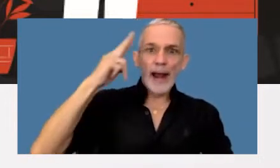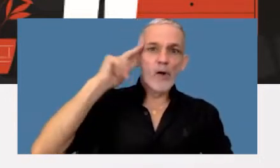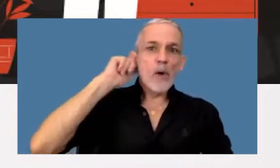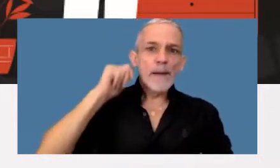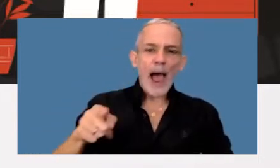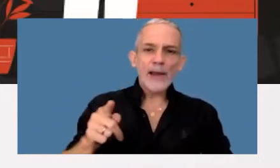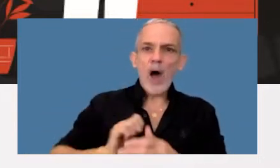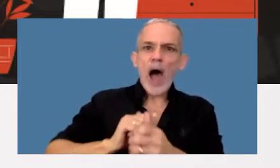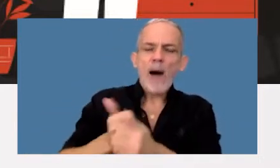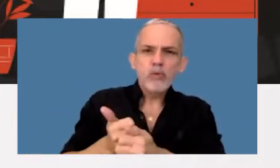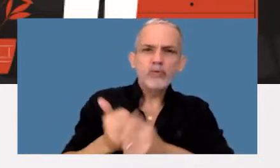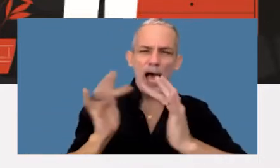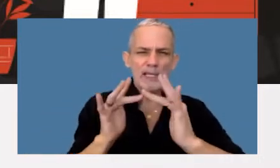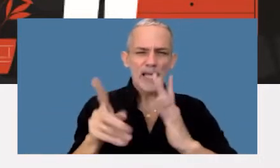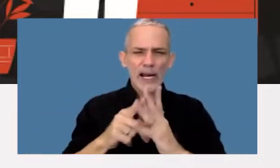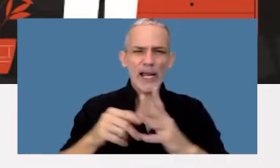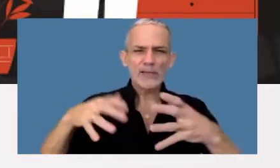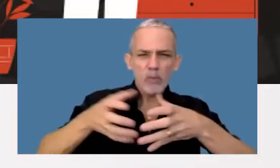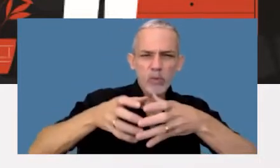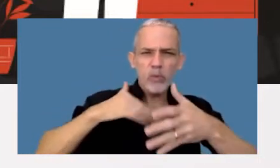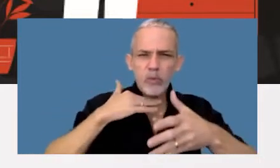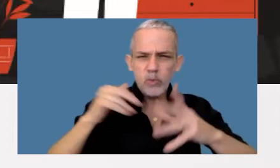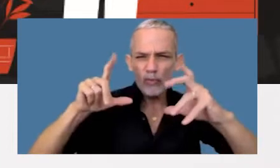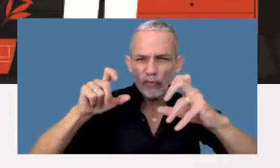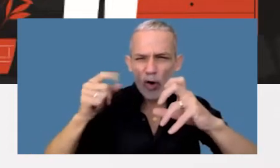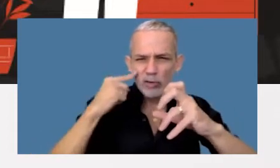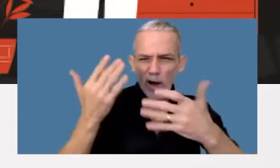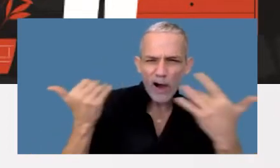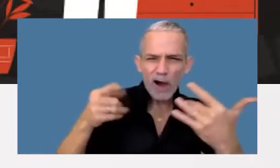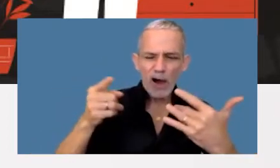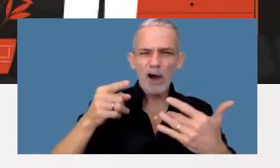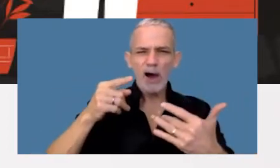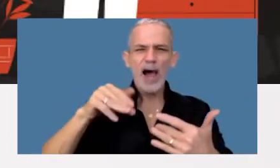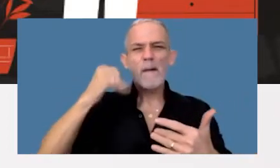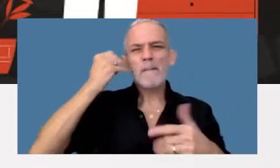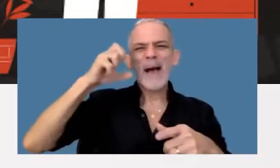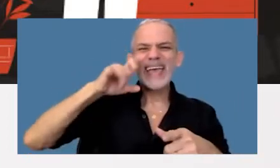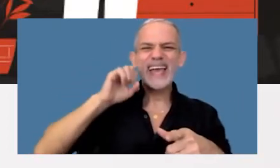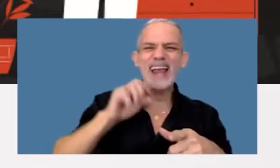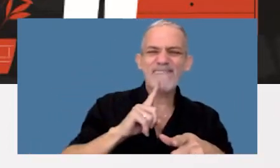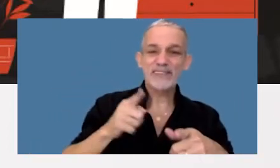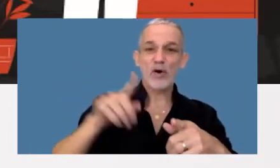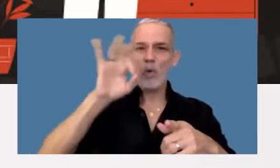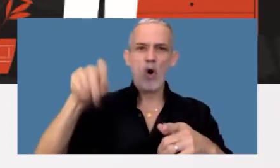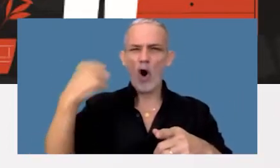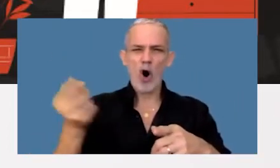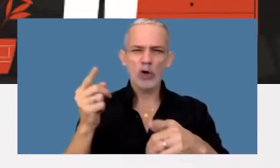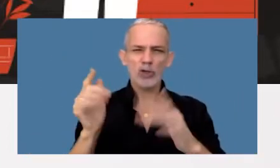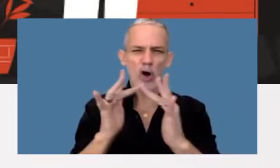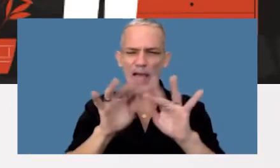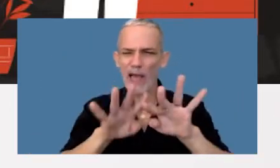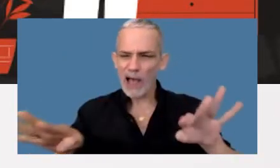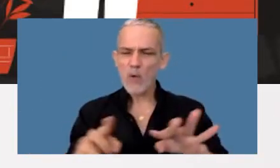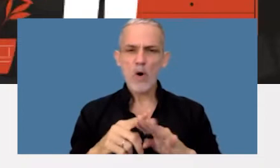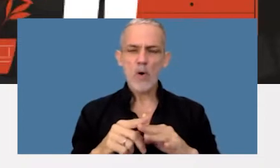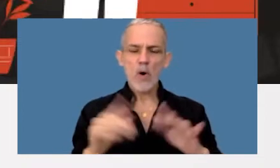años la abusan digitalmente una banda que operan para los que tienen chicos en Minecraft o en Roblox o esos chicos